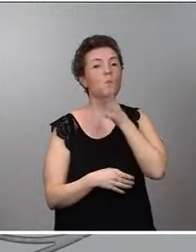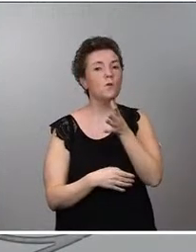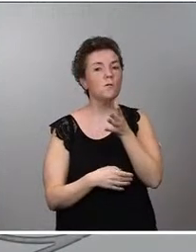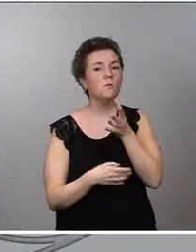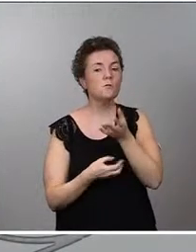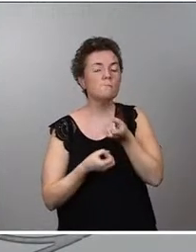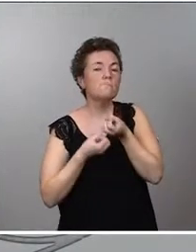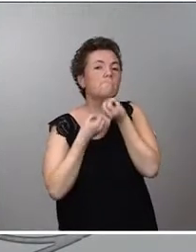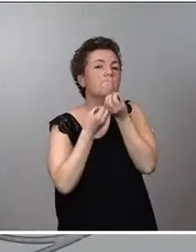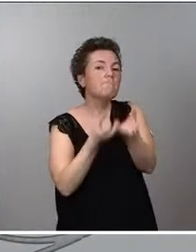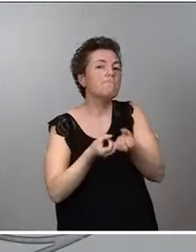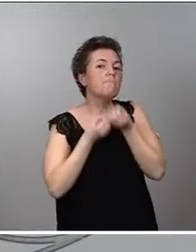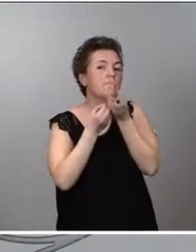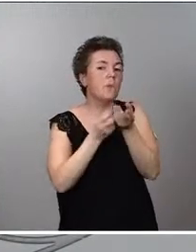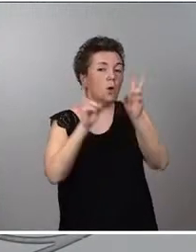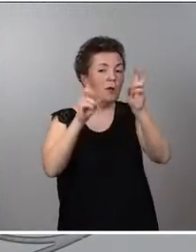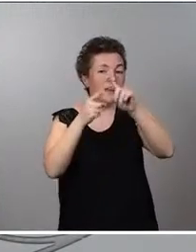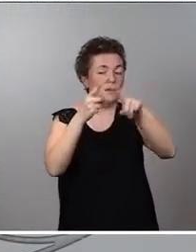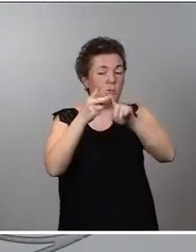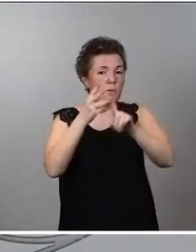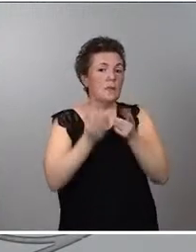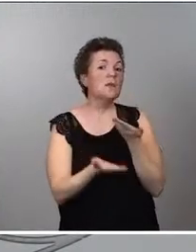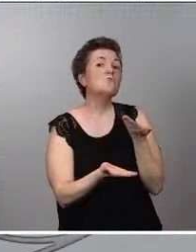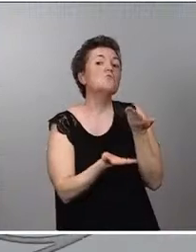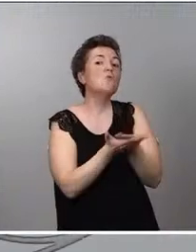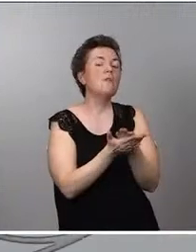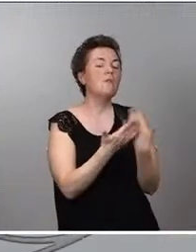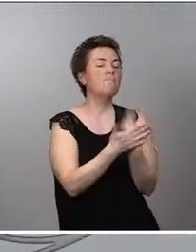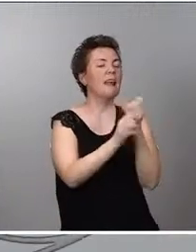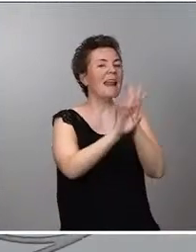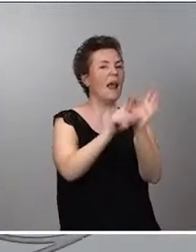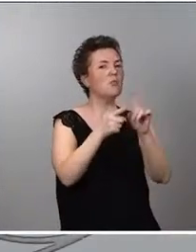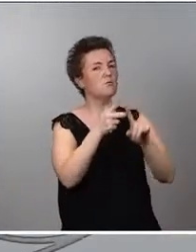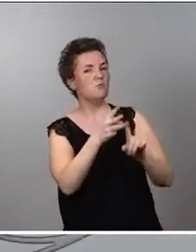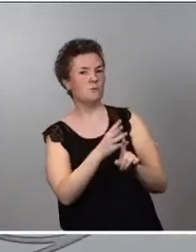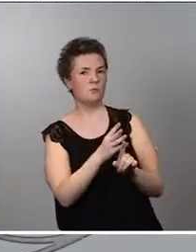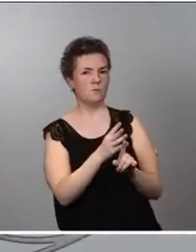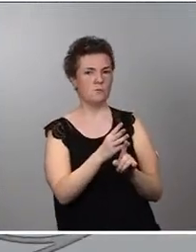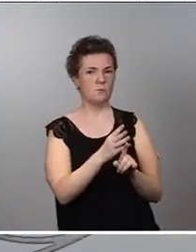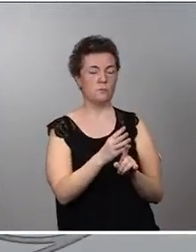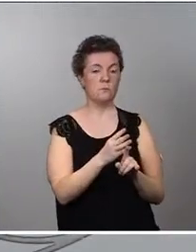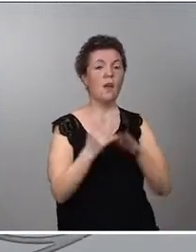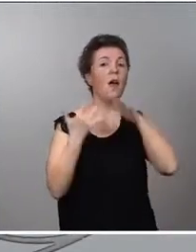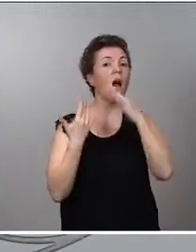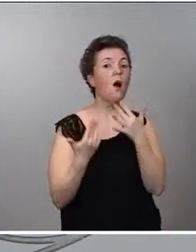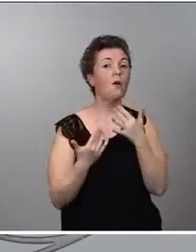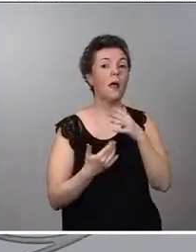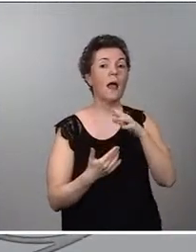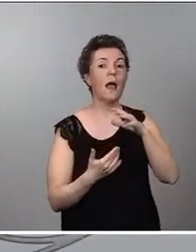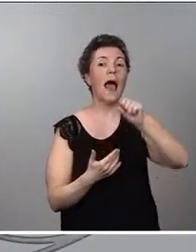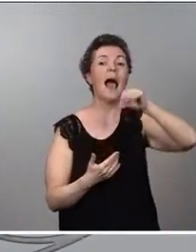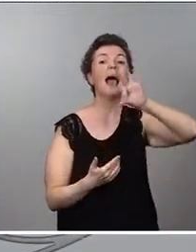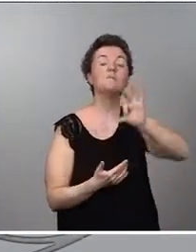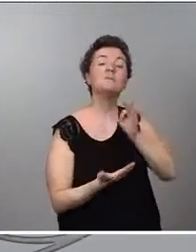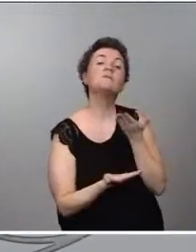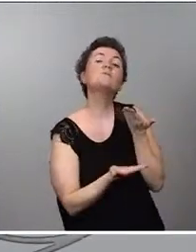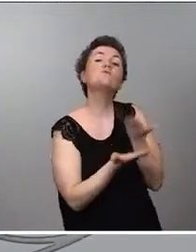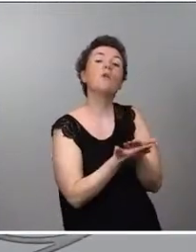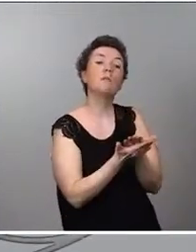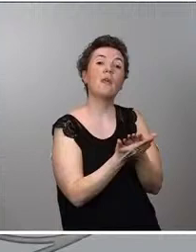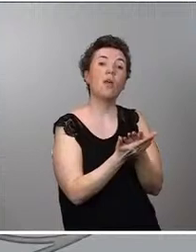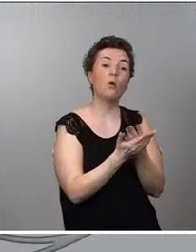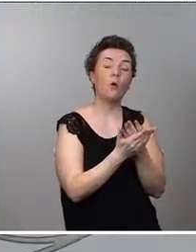de algunas cuestiones, les ha solicitado aclaraciones. Digamos que el estado actual, la EMS ha solicitado a los promotores y